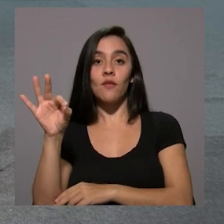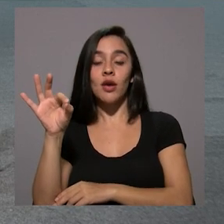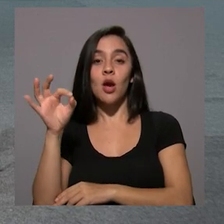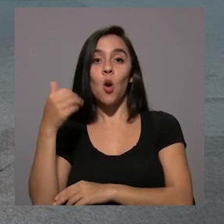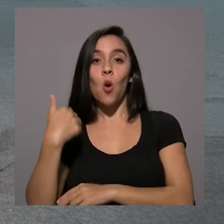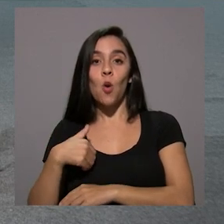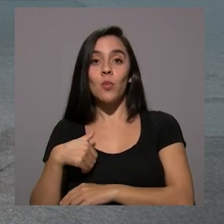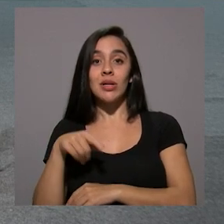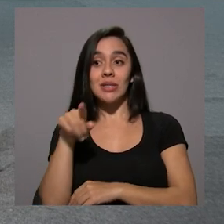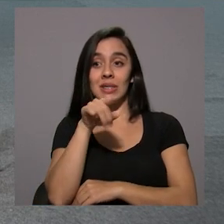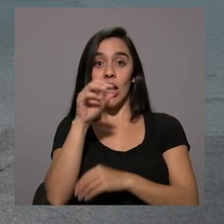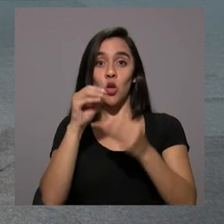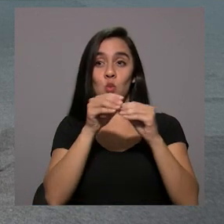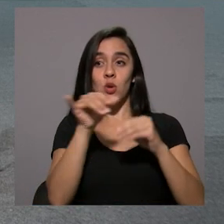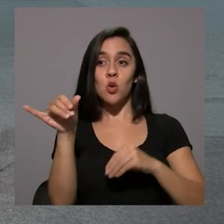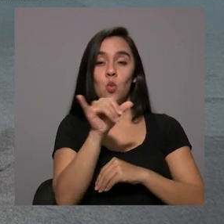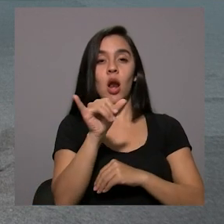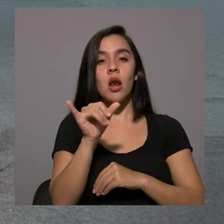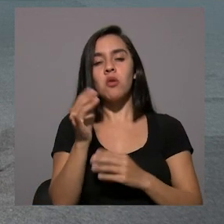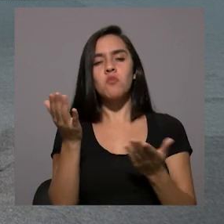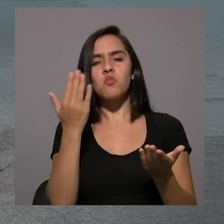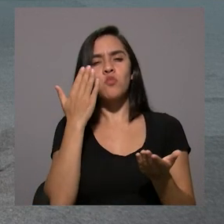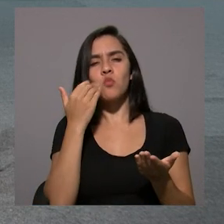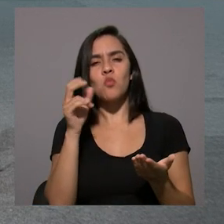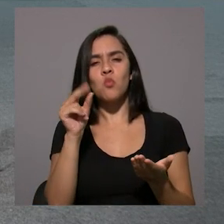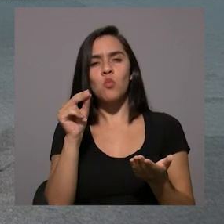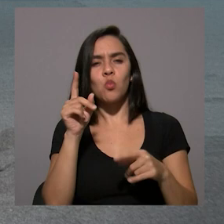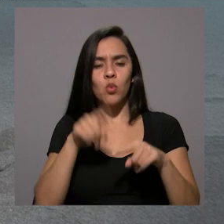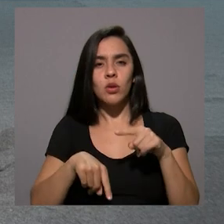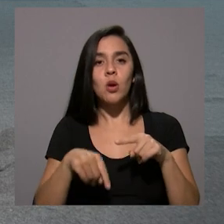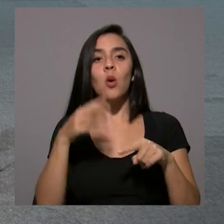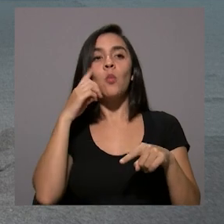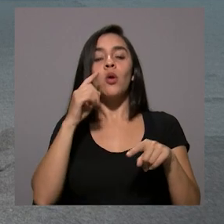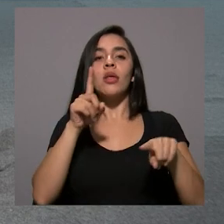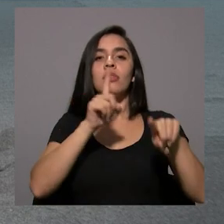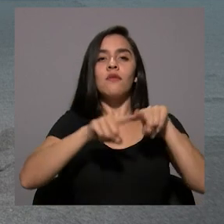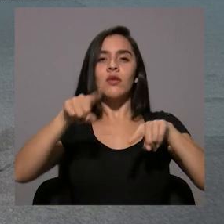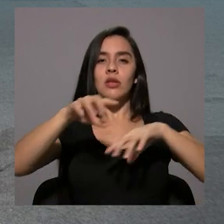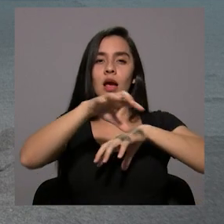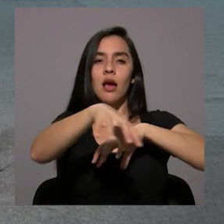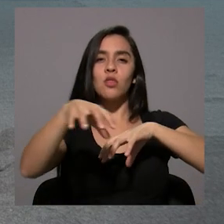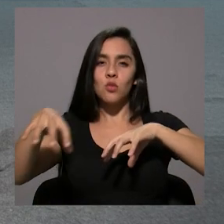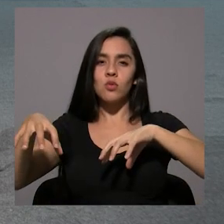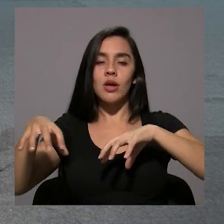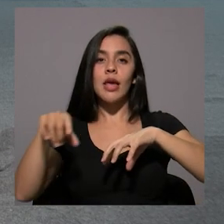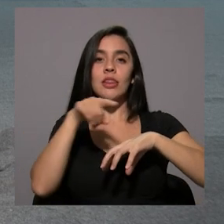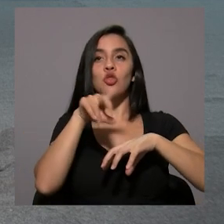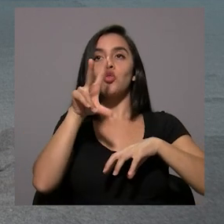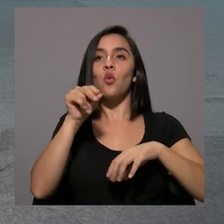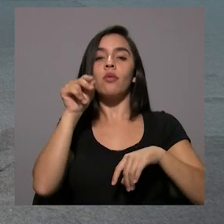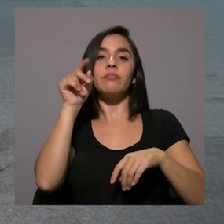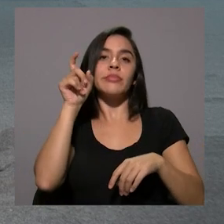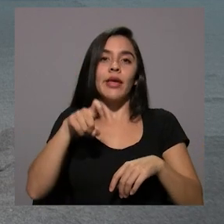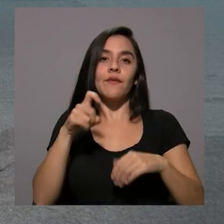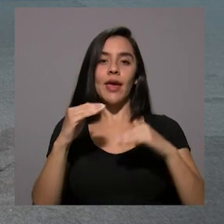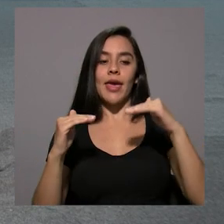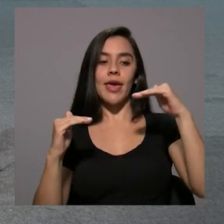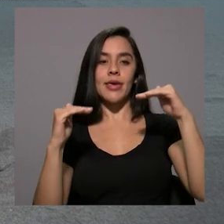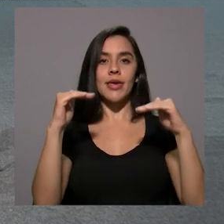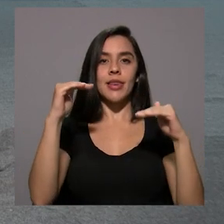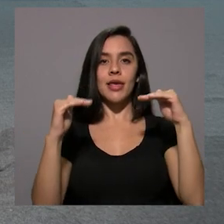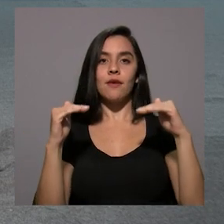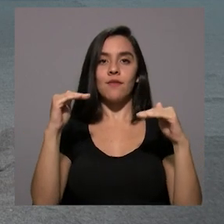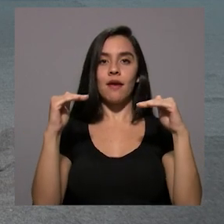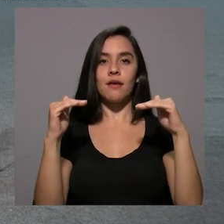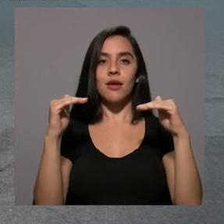nunca va a quedar exactamente igual? Por la distorsión que generan los partidos políticos cantonales, que no deben equilibrar sus fórmulas porque solo